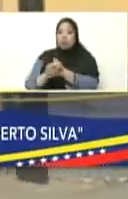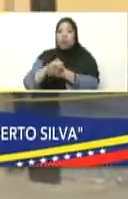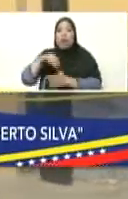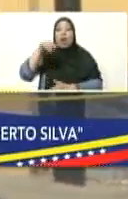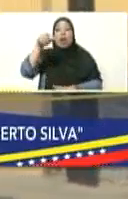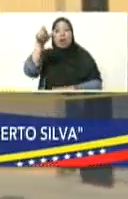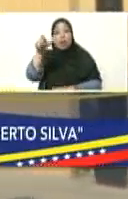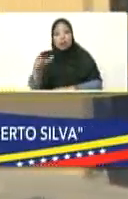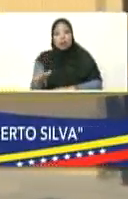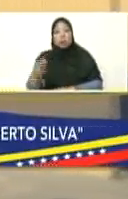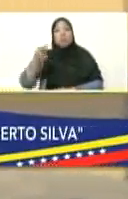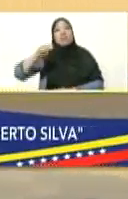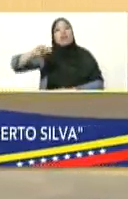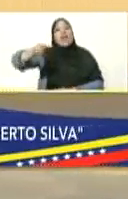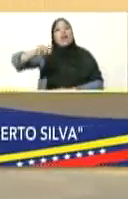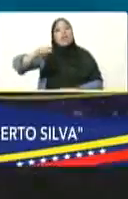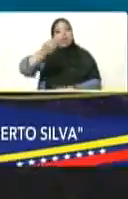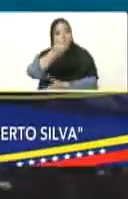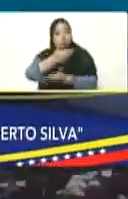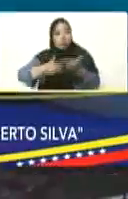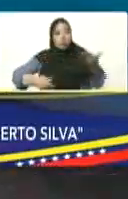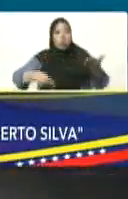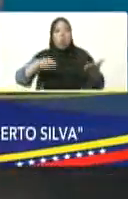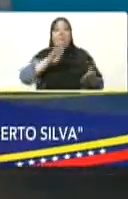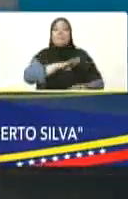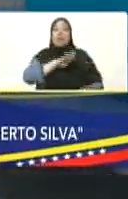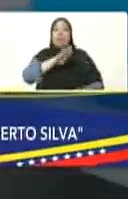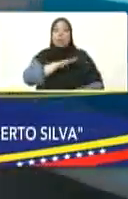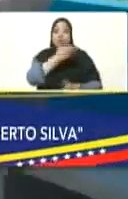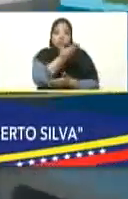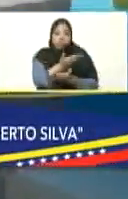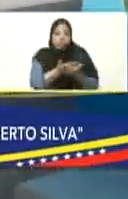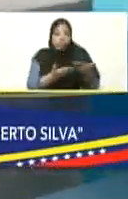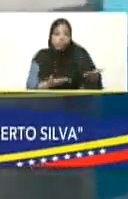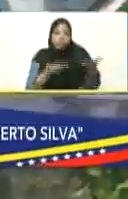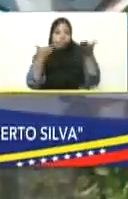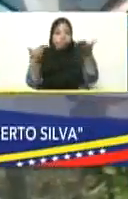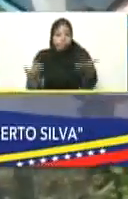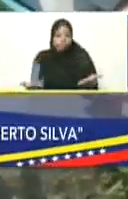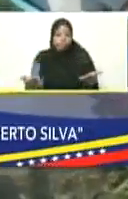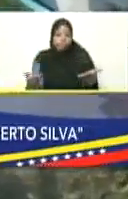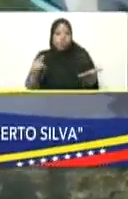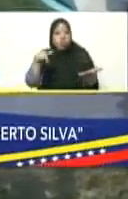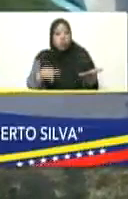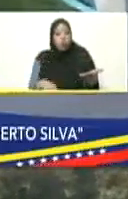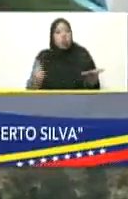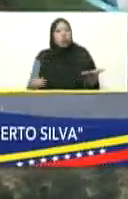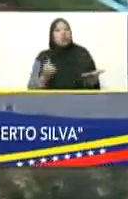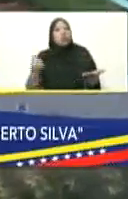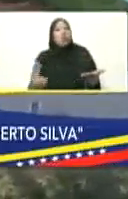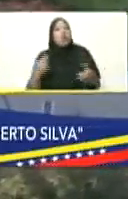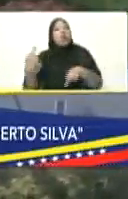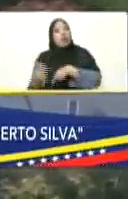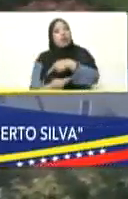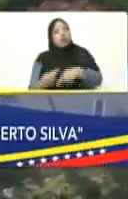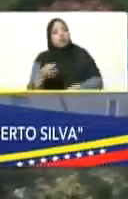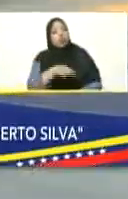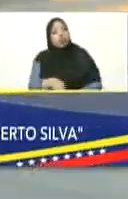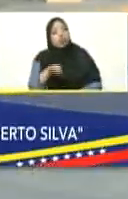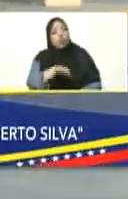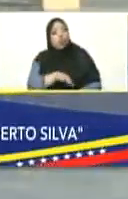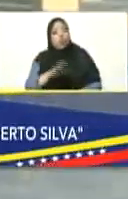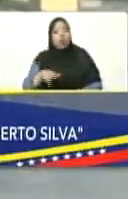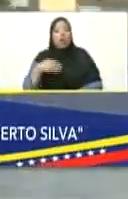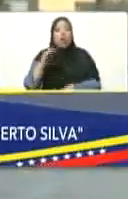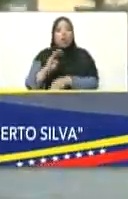aquí su título de propiedad como lo hemos dicho solamente en revolución se le garantiza la